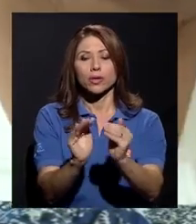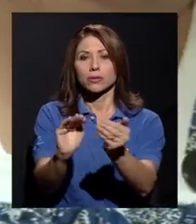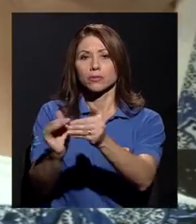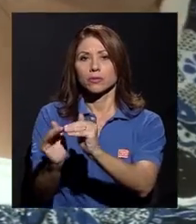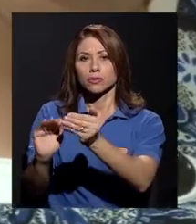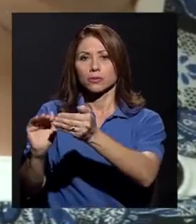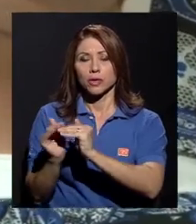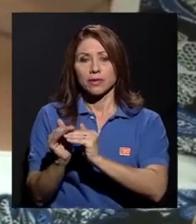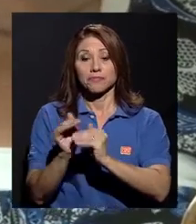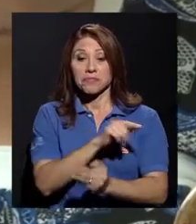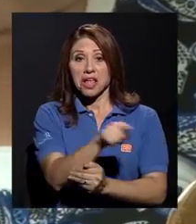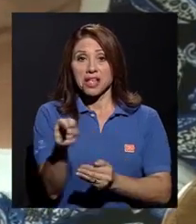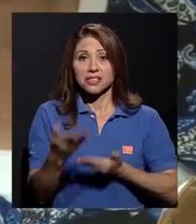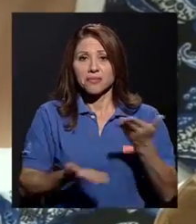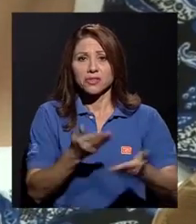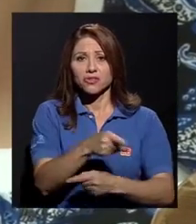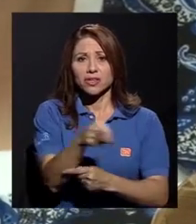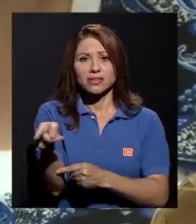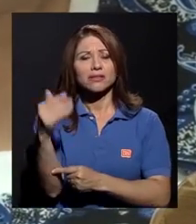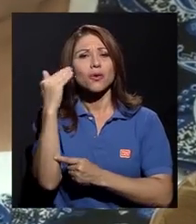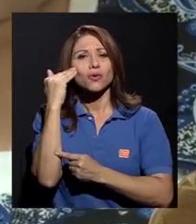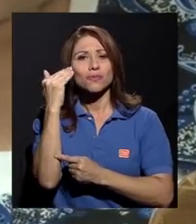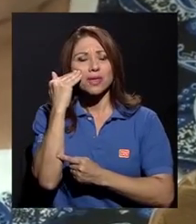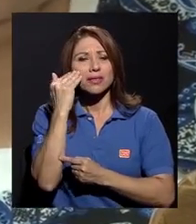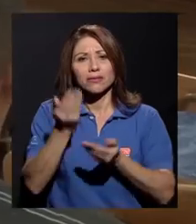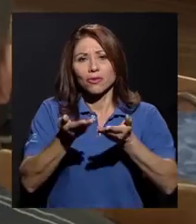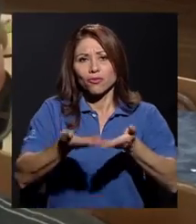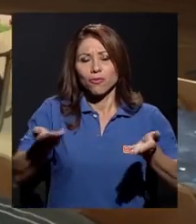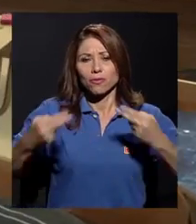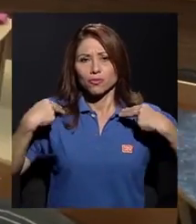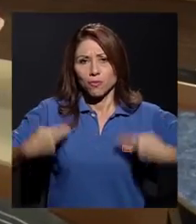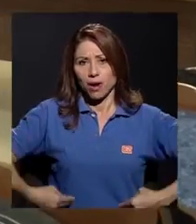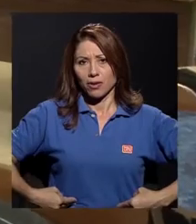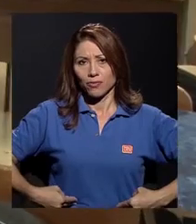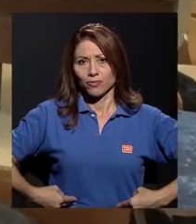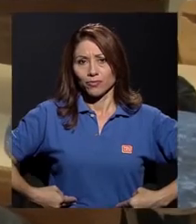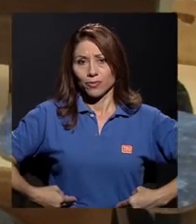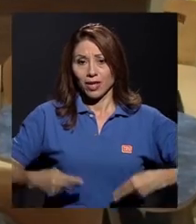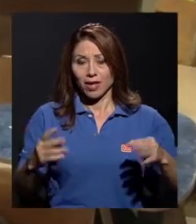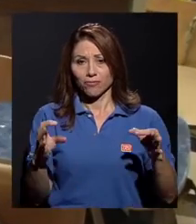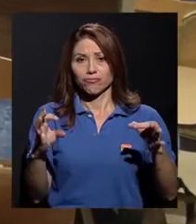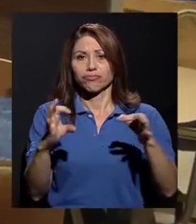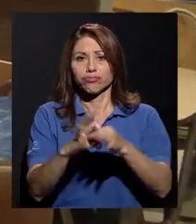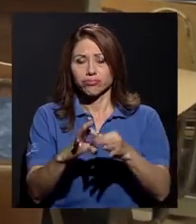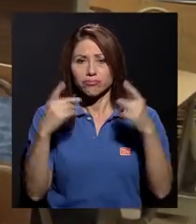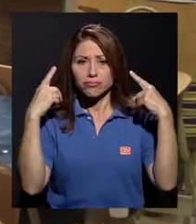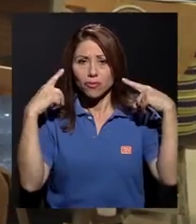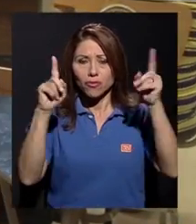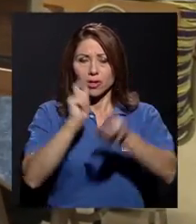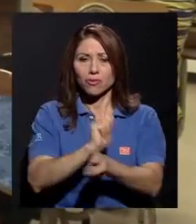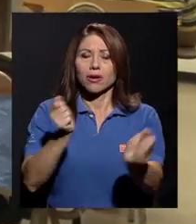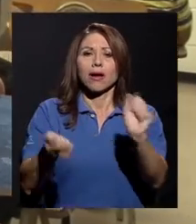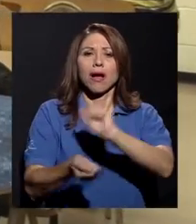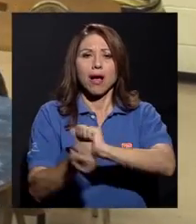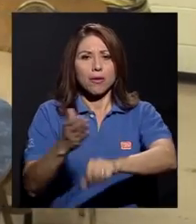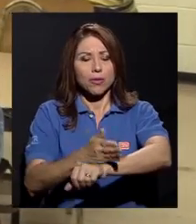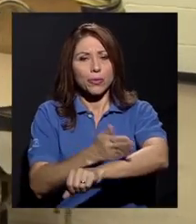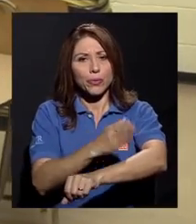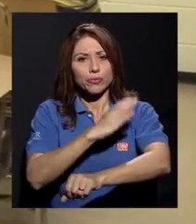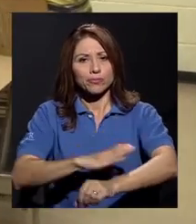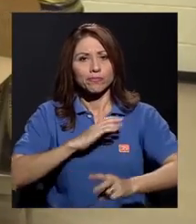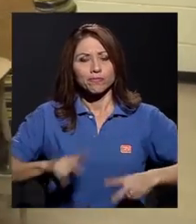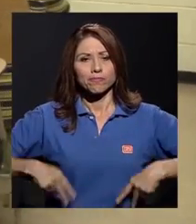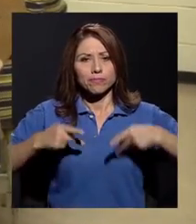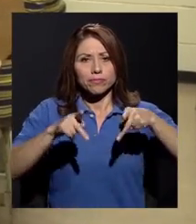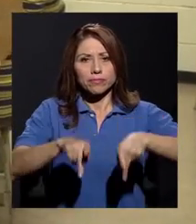pone al servicio de estas el conocimiento y el recurso humano que logran conjuntamente un cambio que mejora la calidad de vida